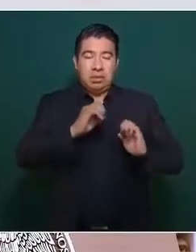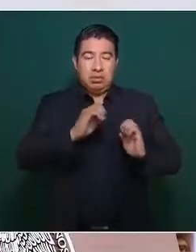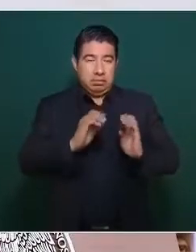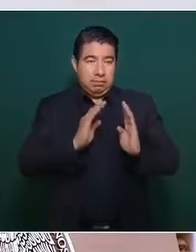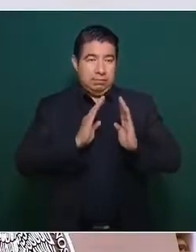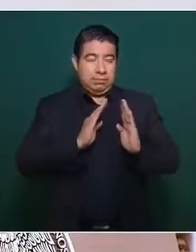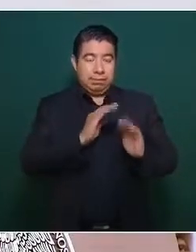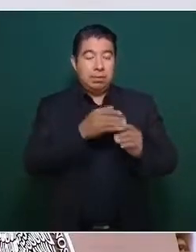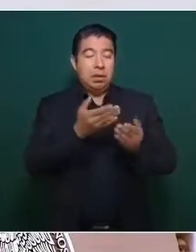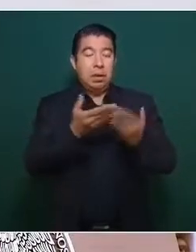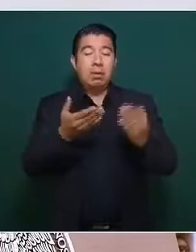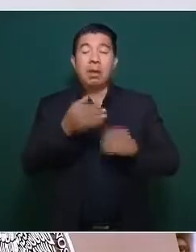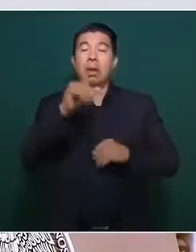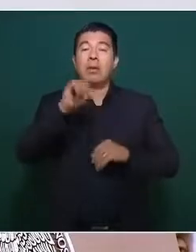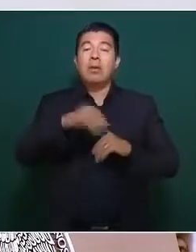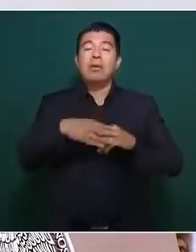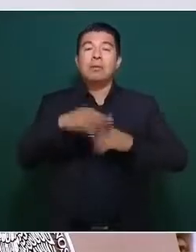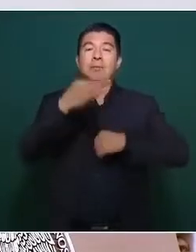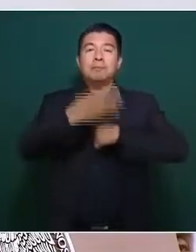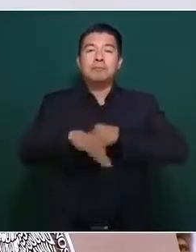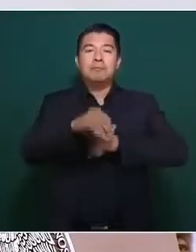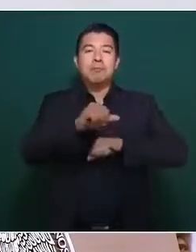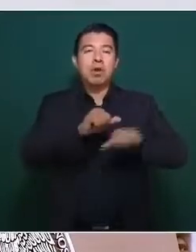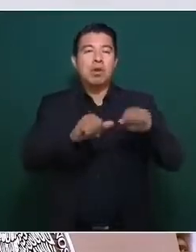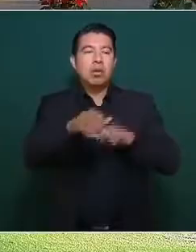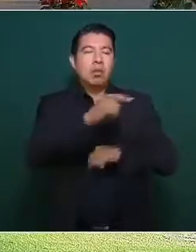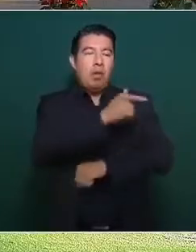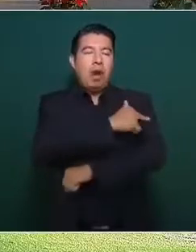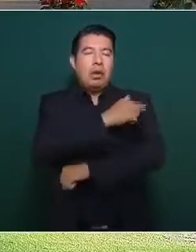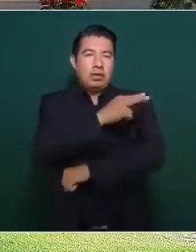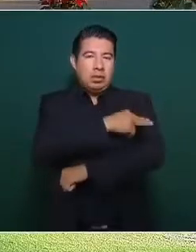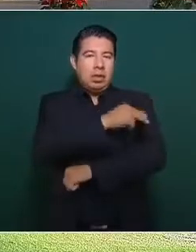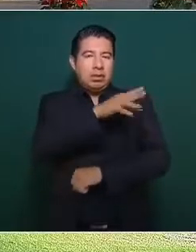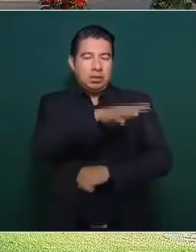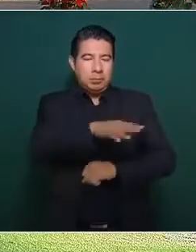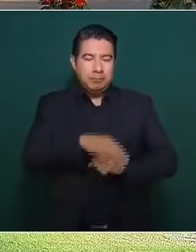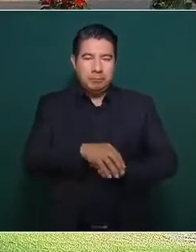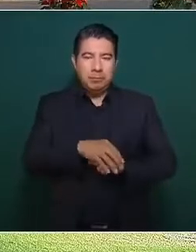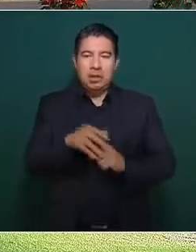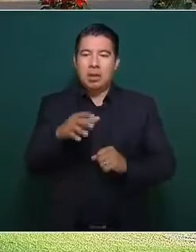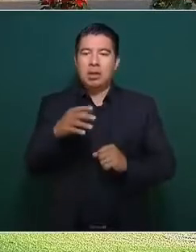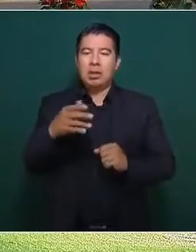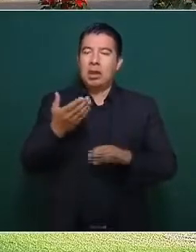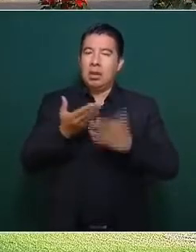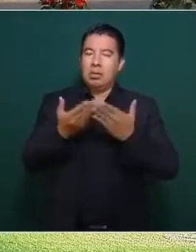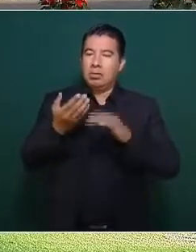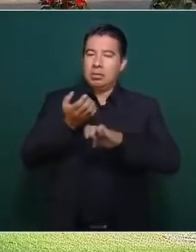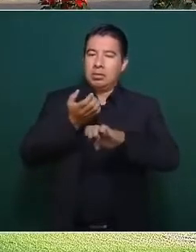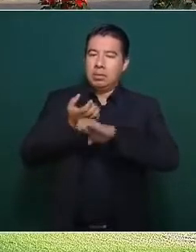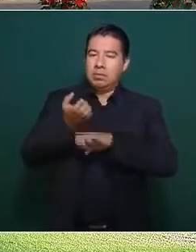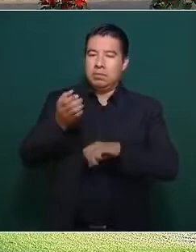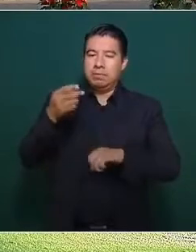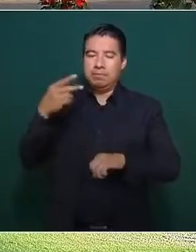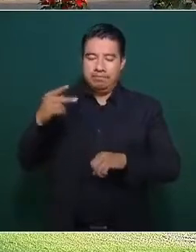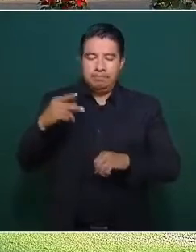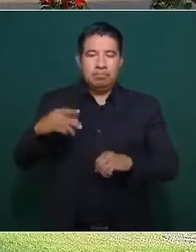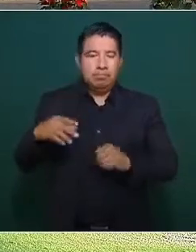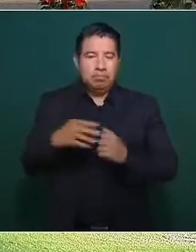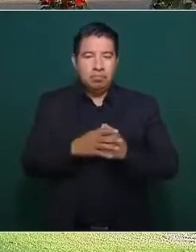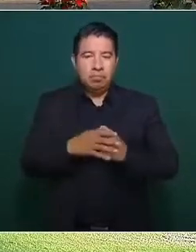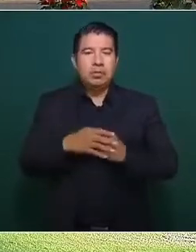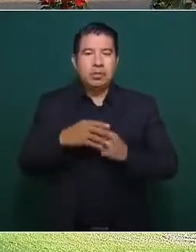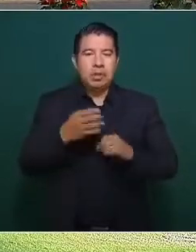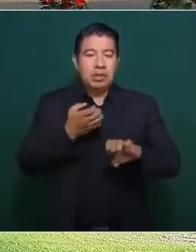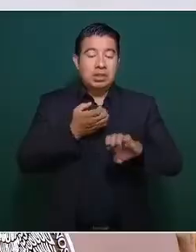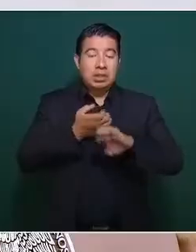empleadas por este personal de la Guardia. En total, el Estado tendrá, al